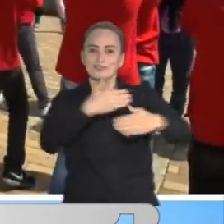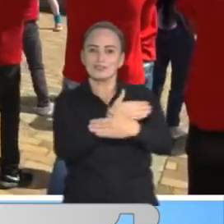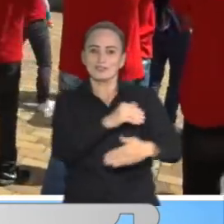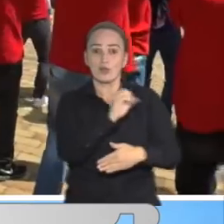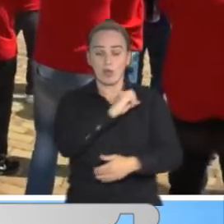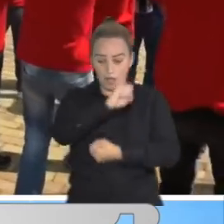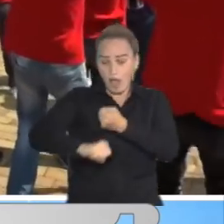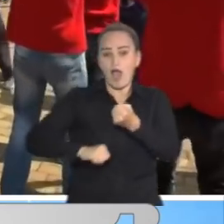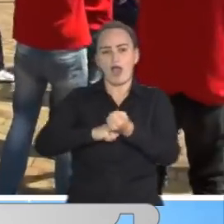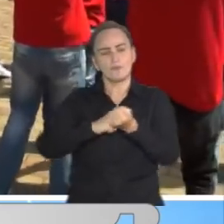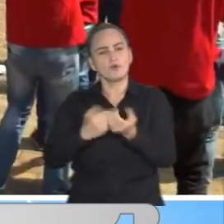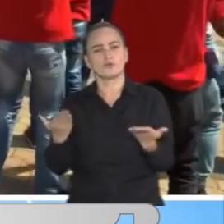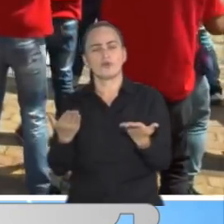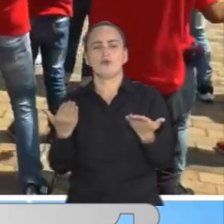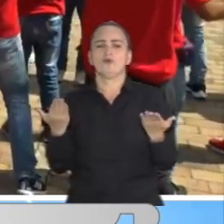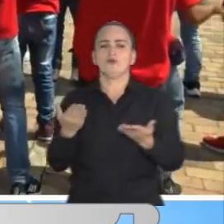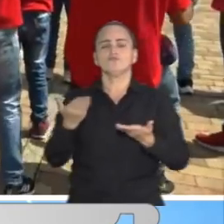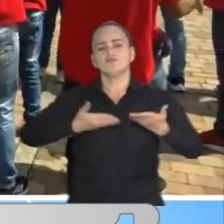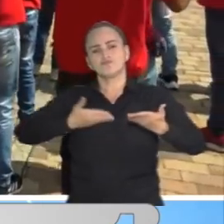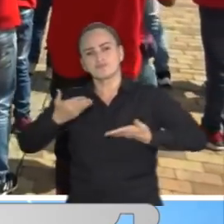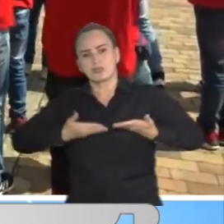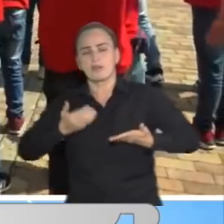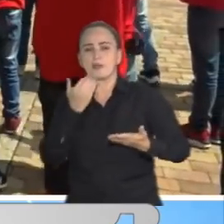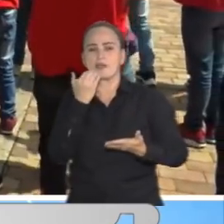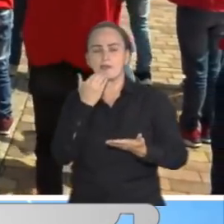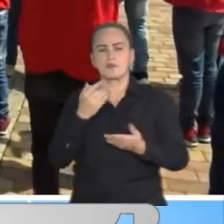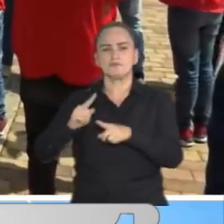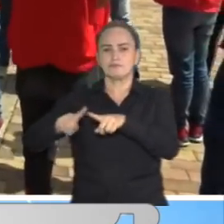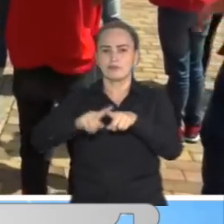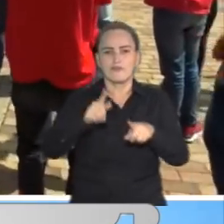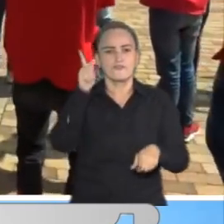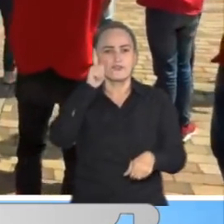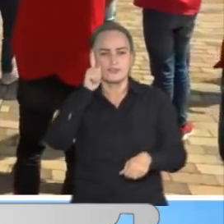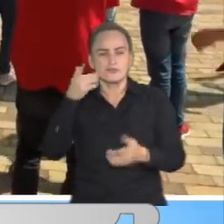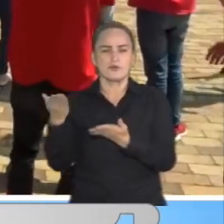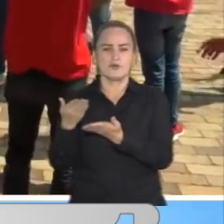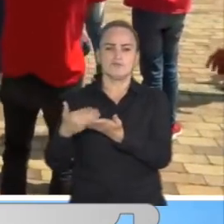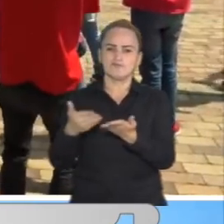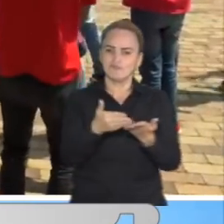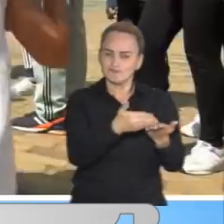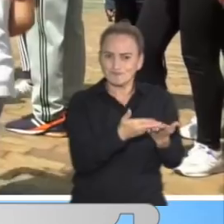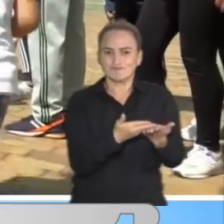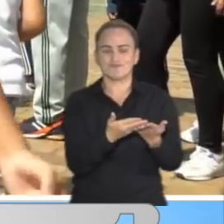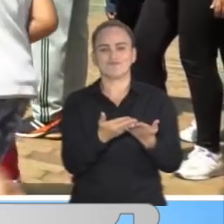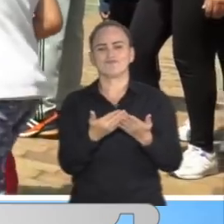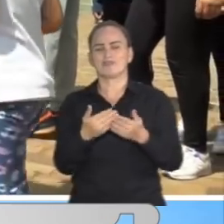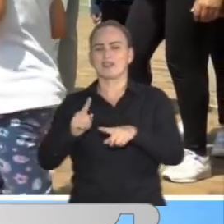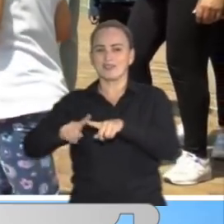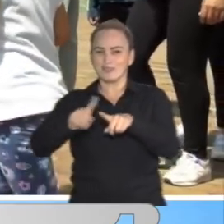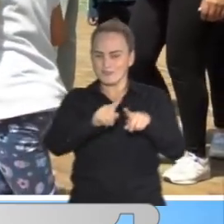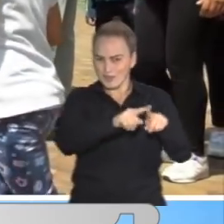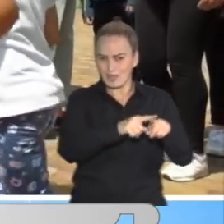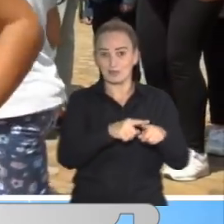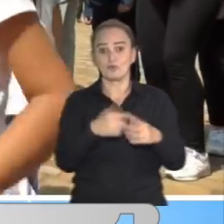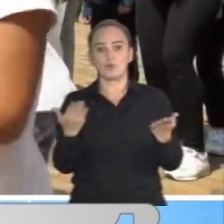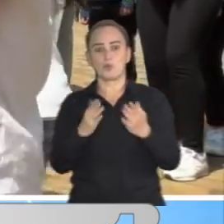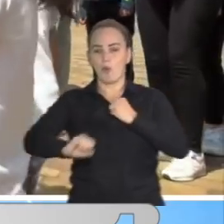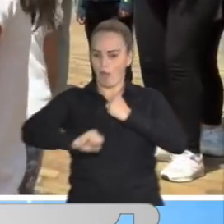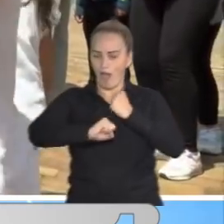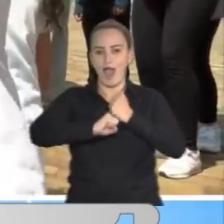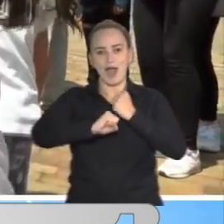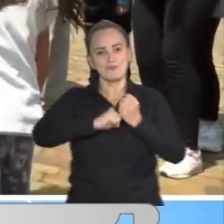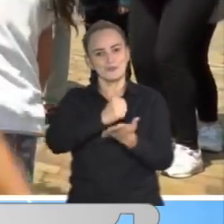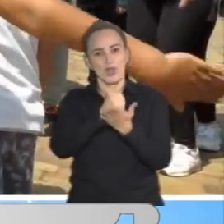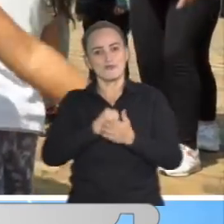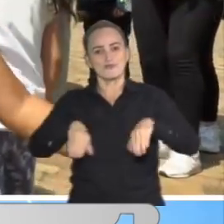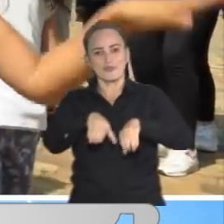Los apoyos los recibimos de centros comerciales como el Gran San, Fontibón Fiesta, el Ángel de San Victorino, quienes vinieron a apoyar